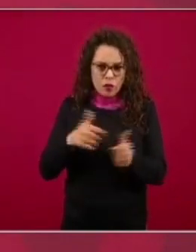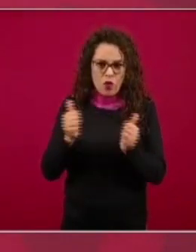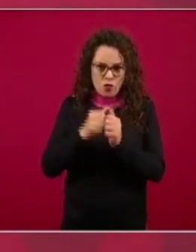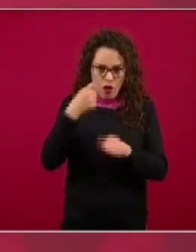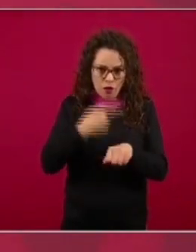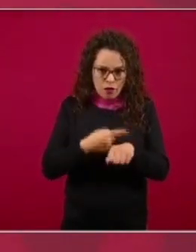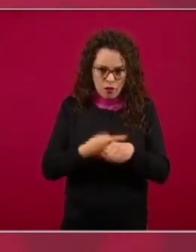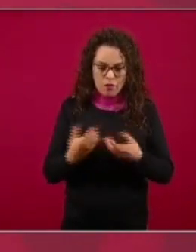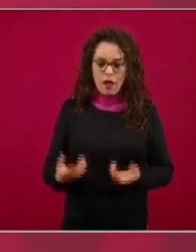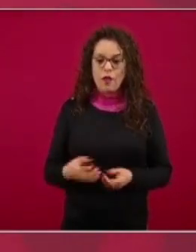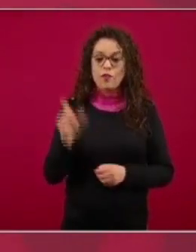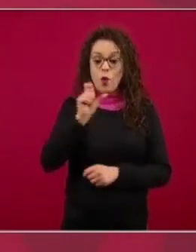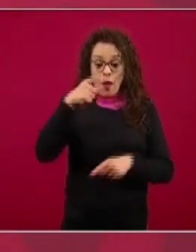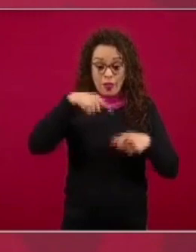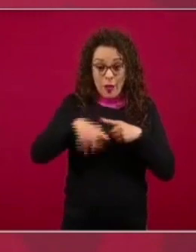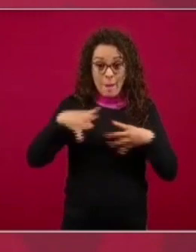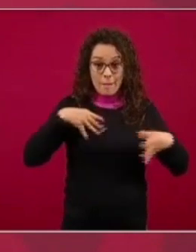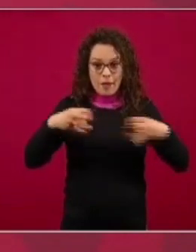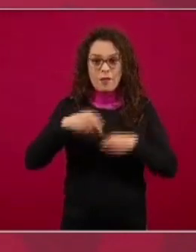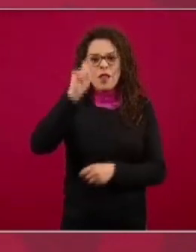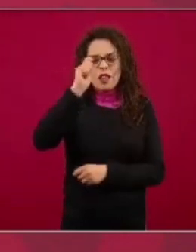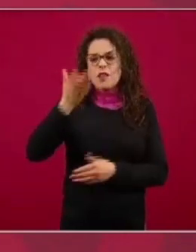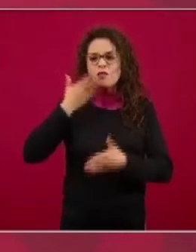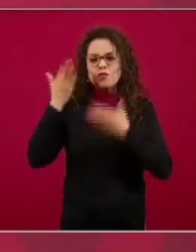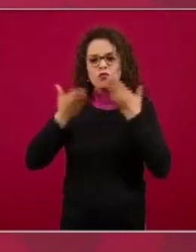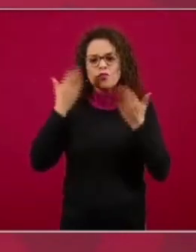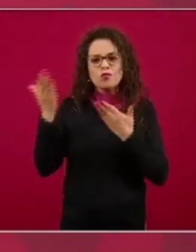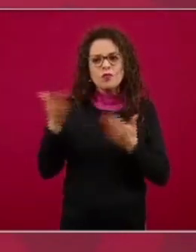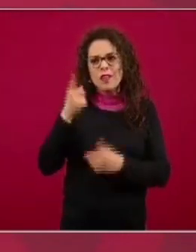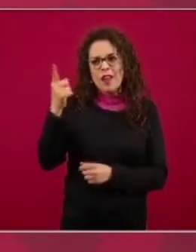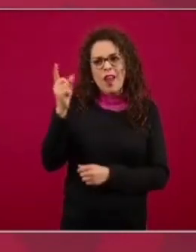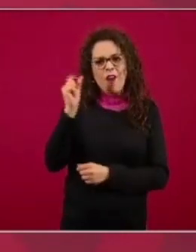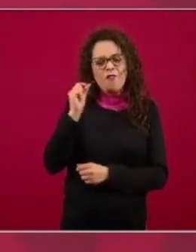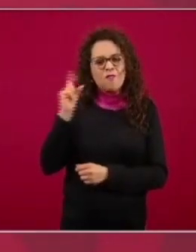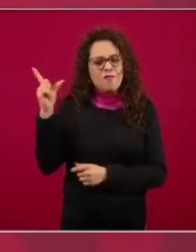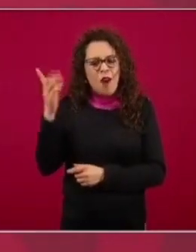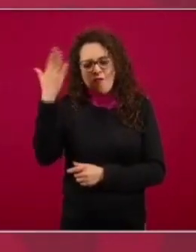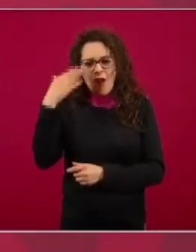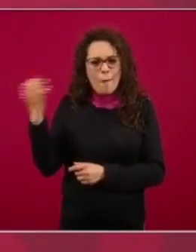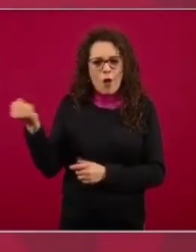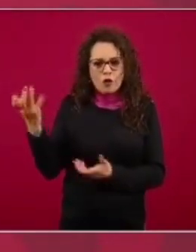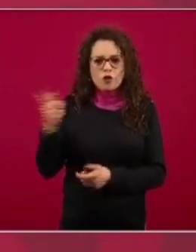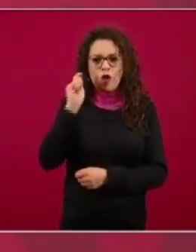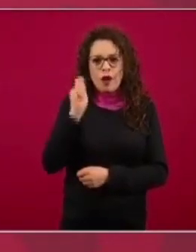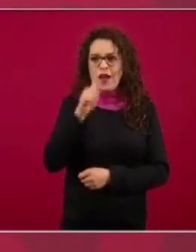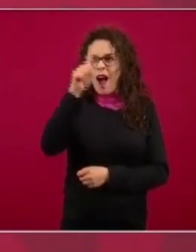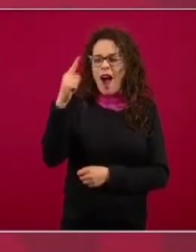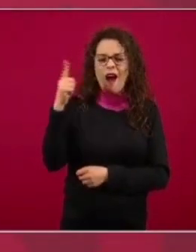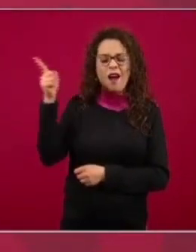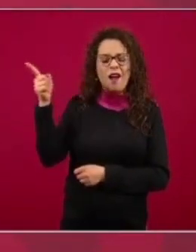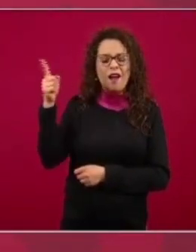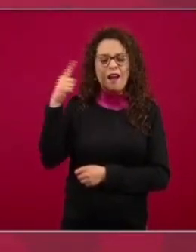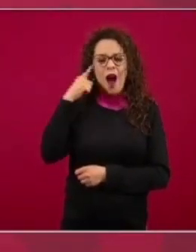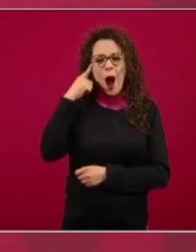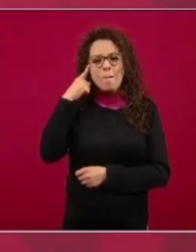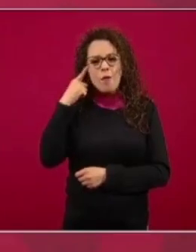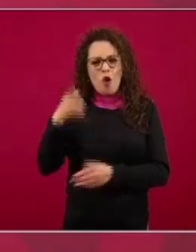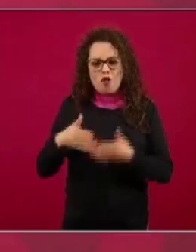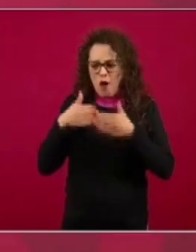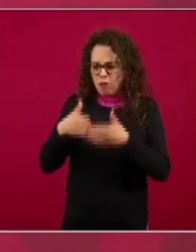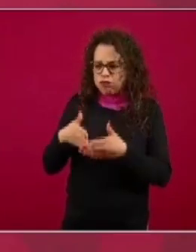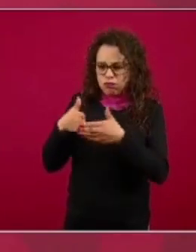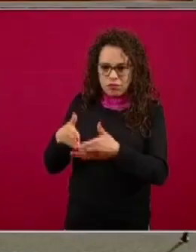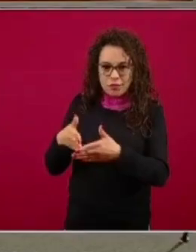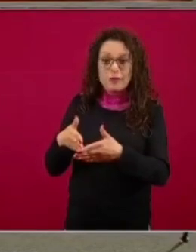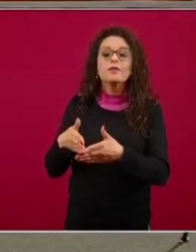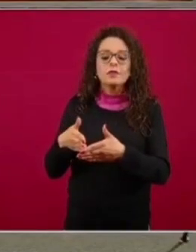hubo al inicio de la epidemia en uno de los barcos que estuvo atracado en Japón son estudios en condiciones muy peculiares de los que se han